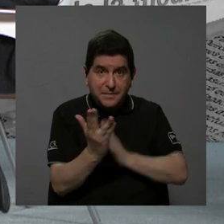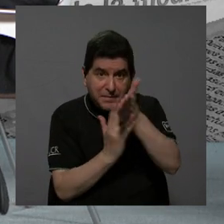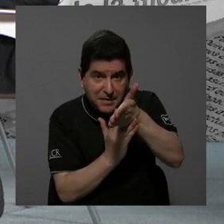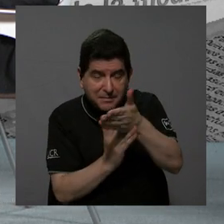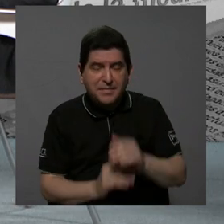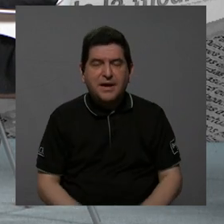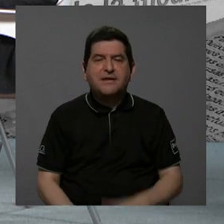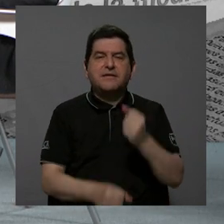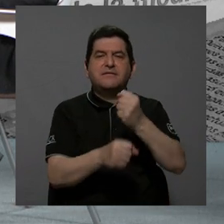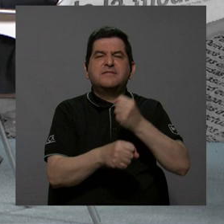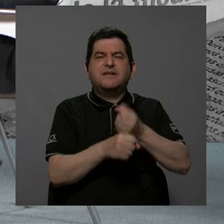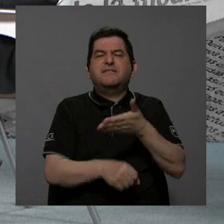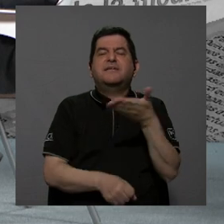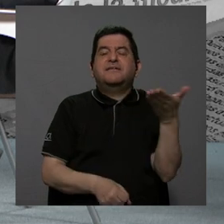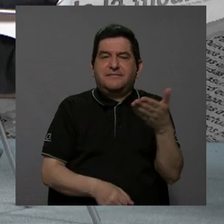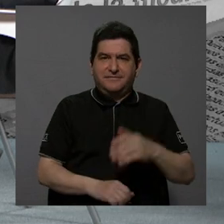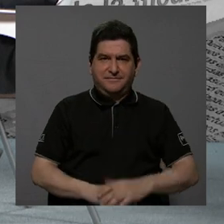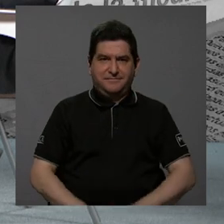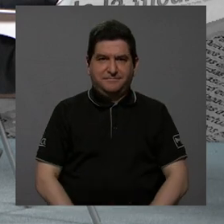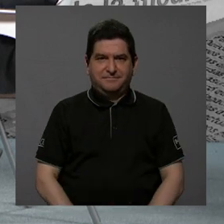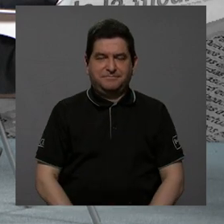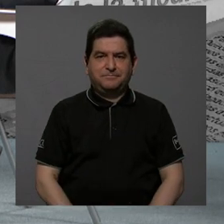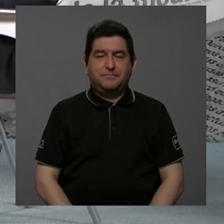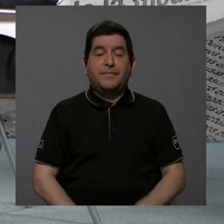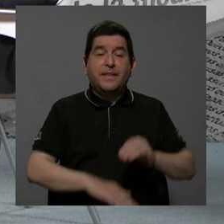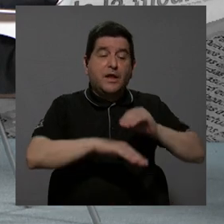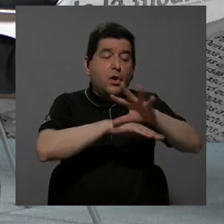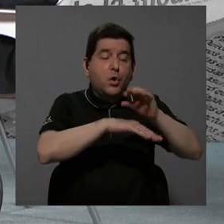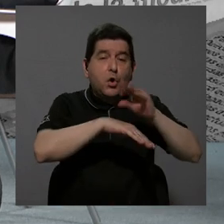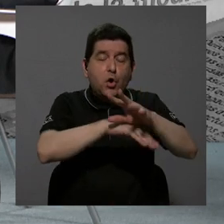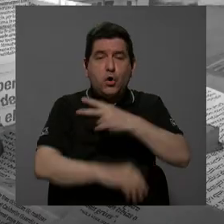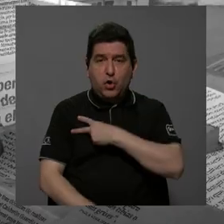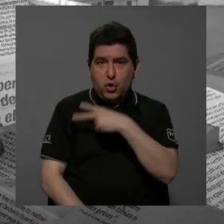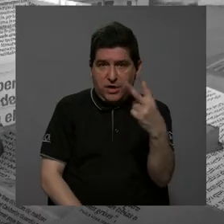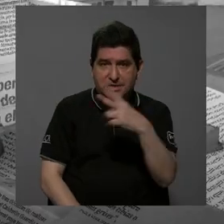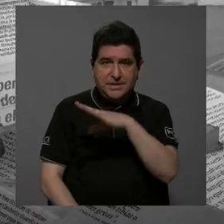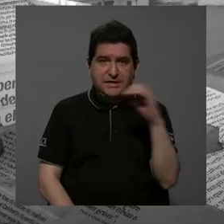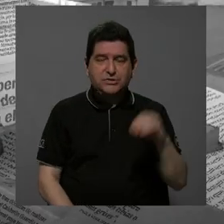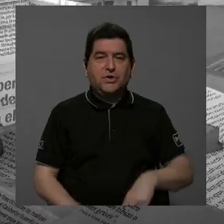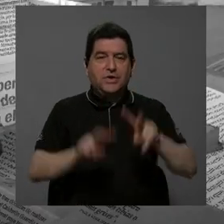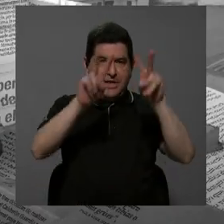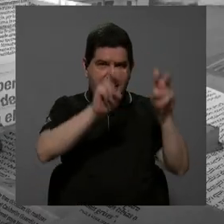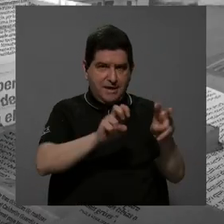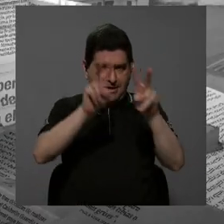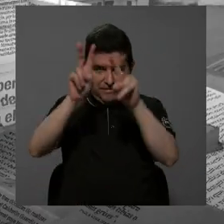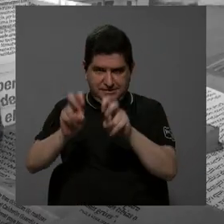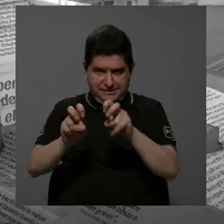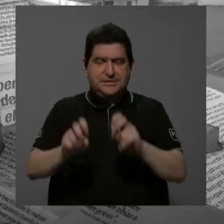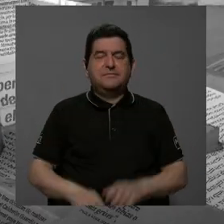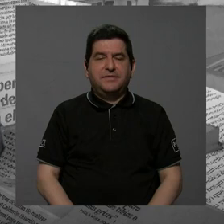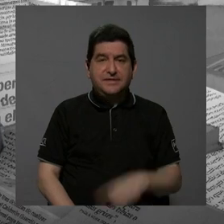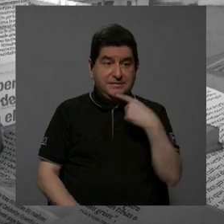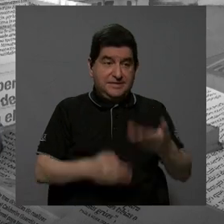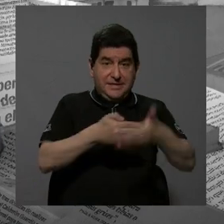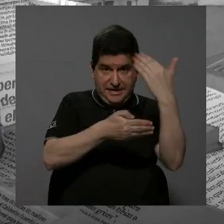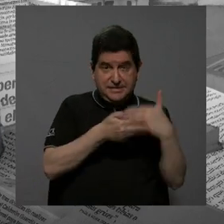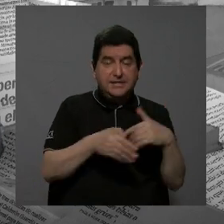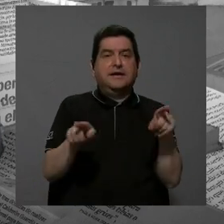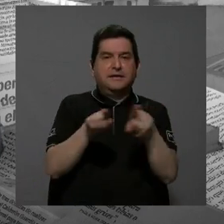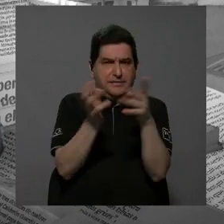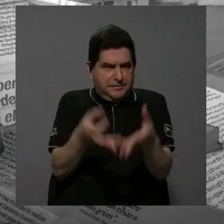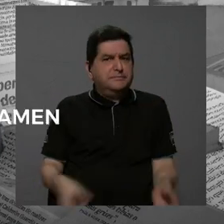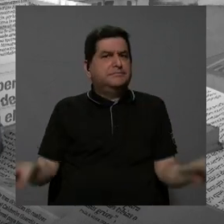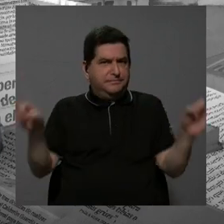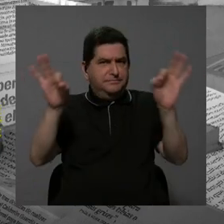ingreso lo que se trabaja es con orientaciones vocacionales y con estos exámenes. Y algo que es muy importante también